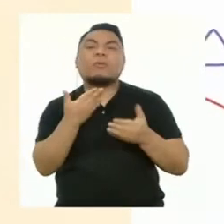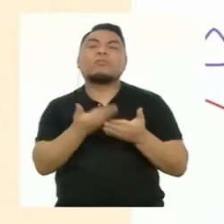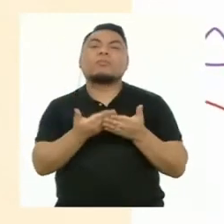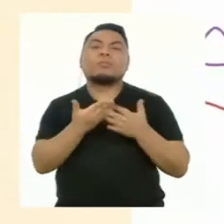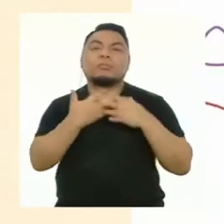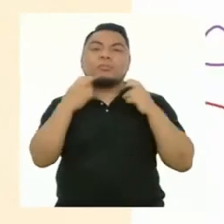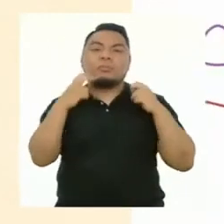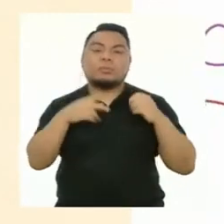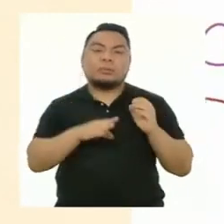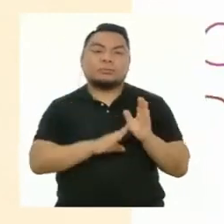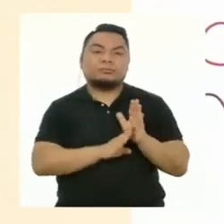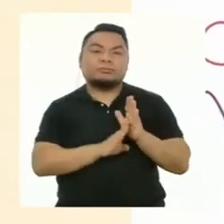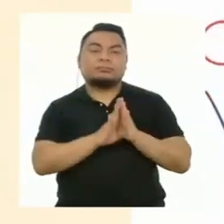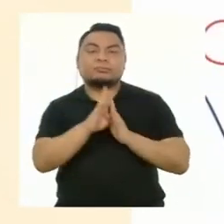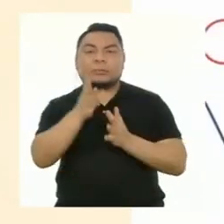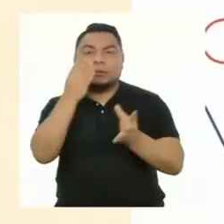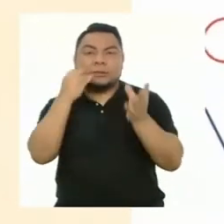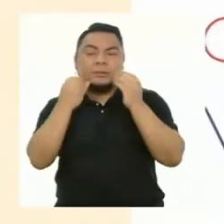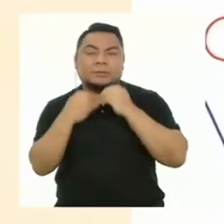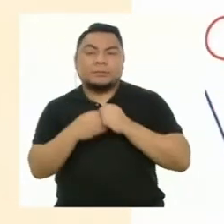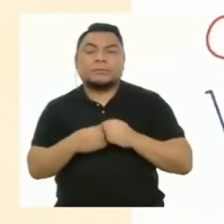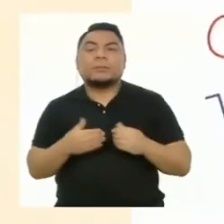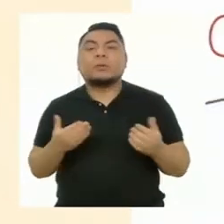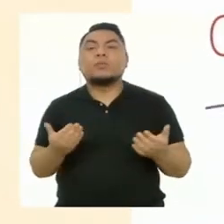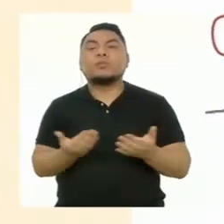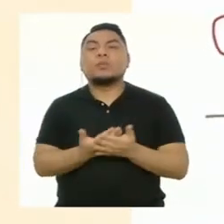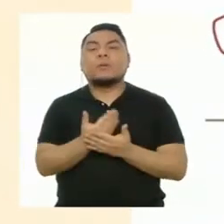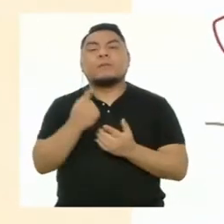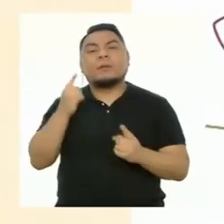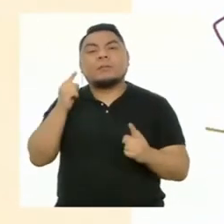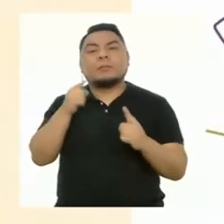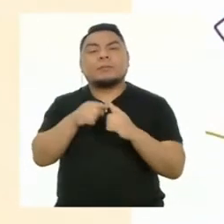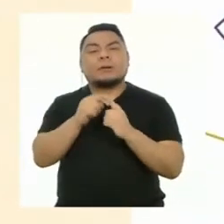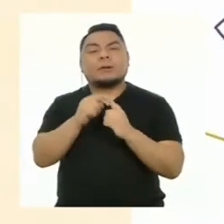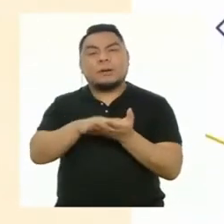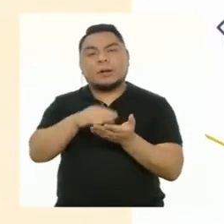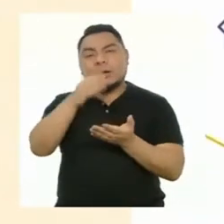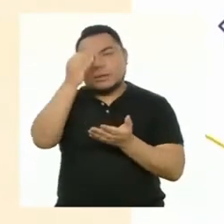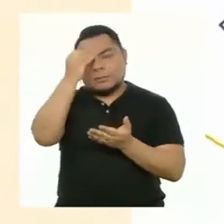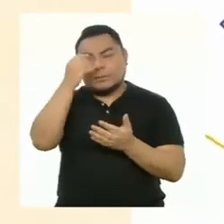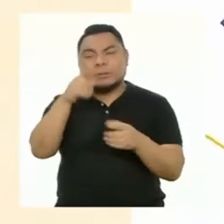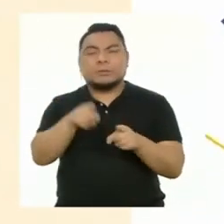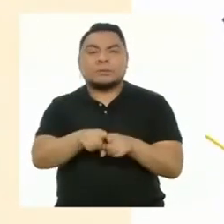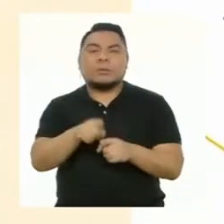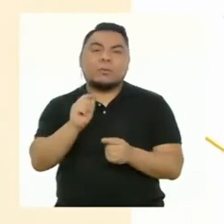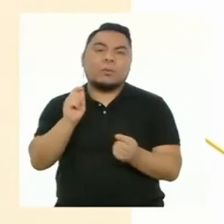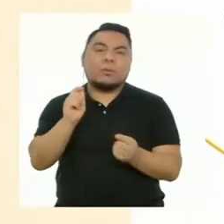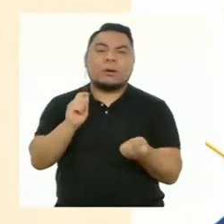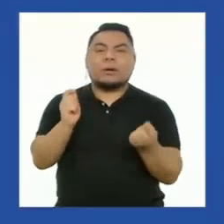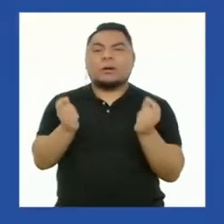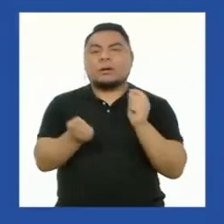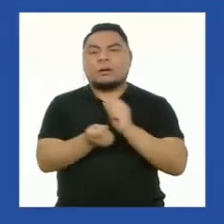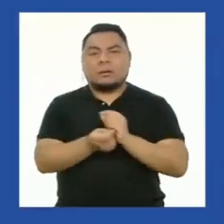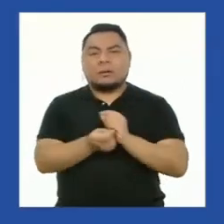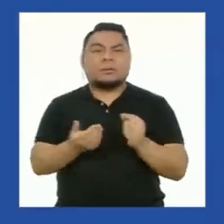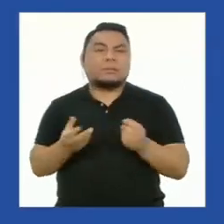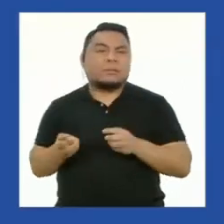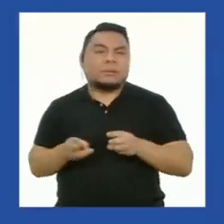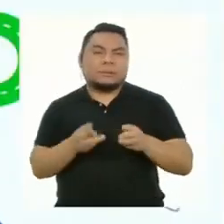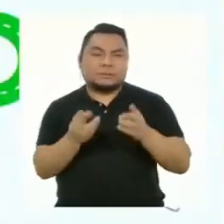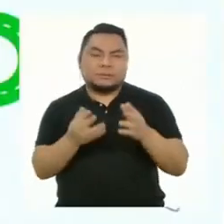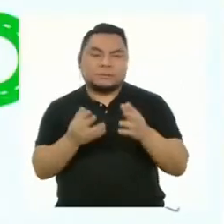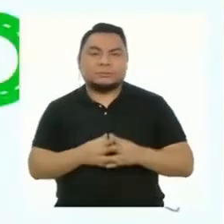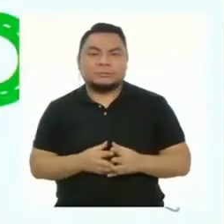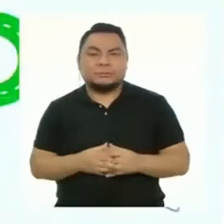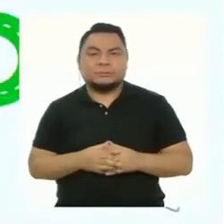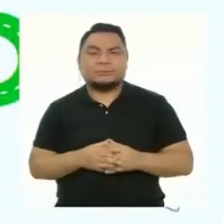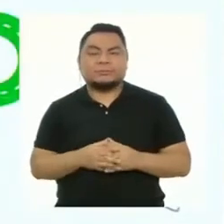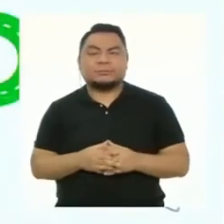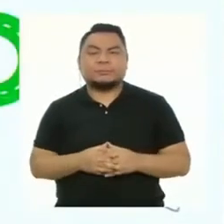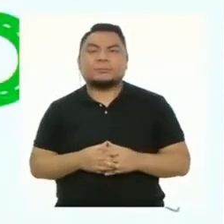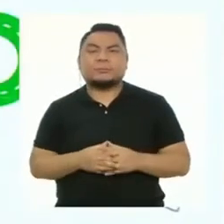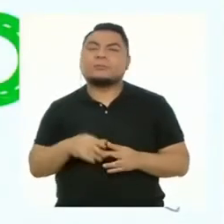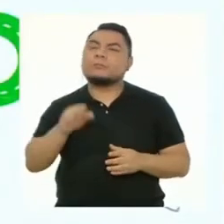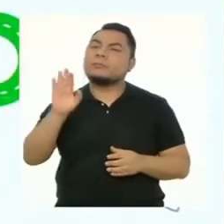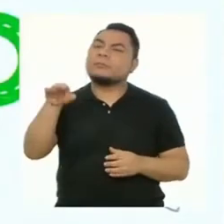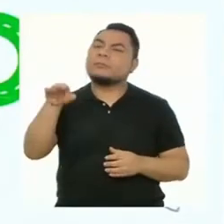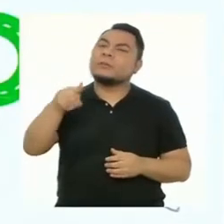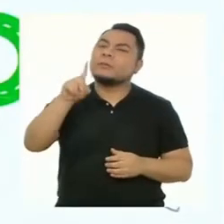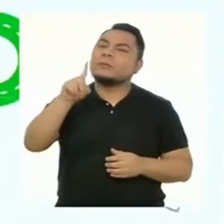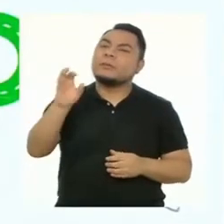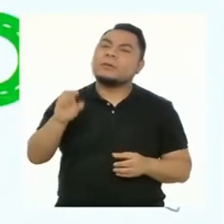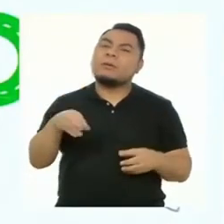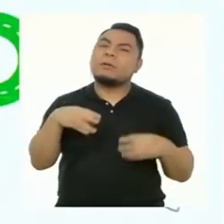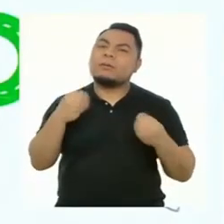productos realizados. Proponer nuevas metas de aprendizaje o replantear las mismas. ¿Cómo pueden los